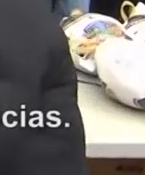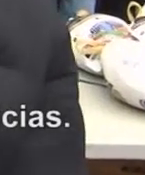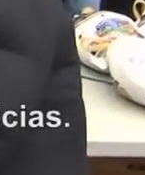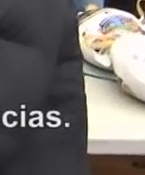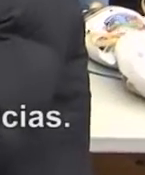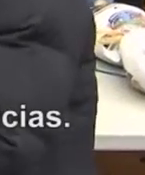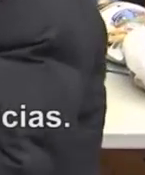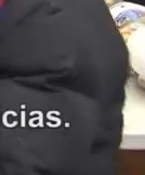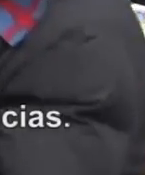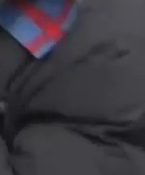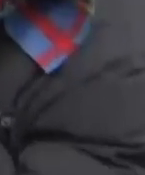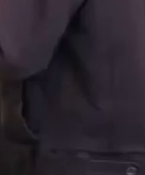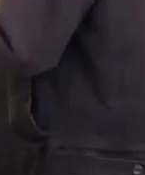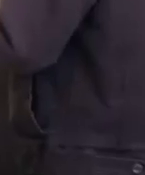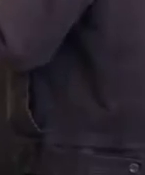injusticias.